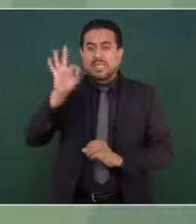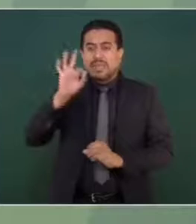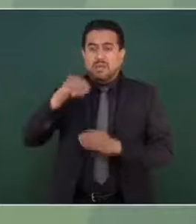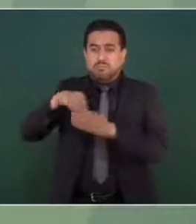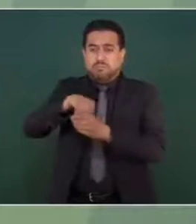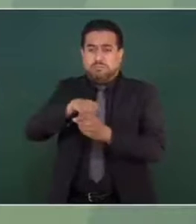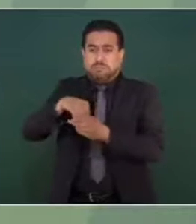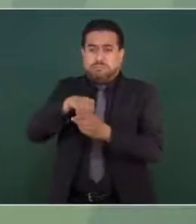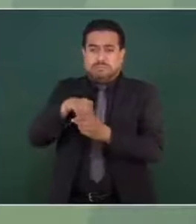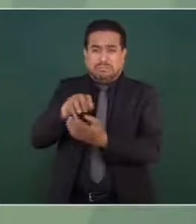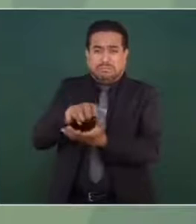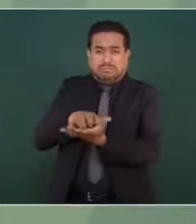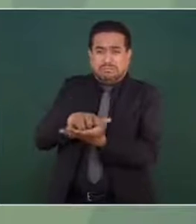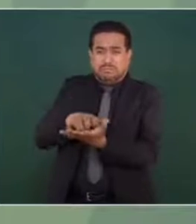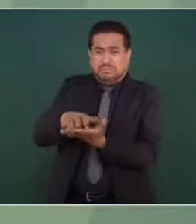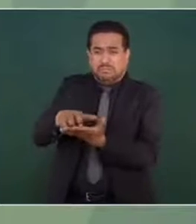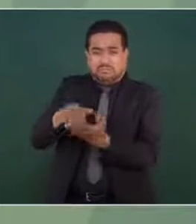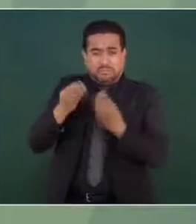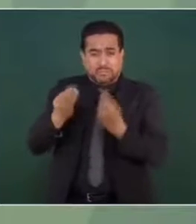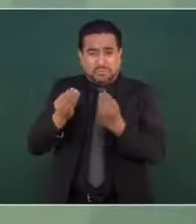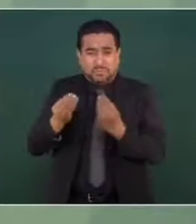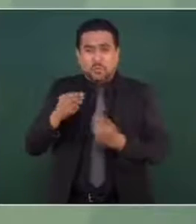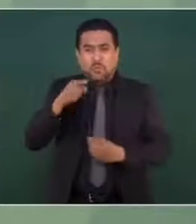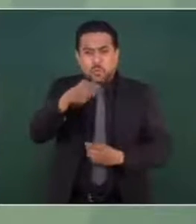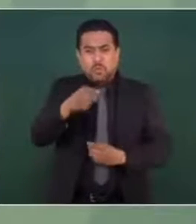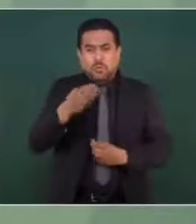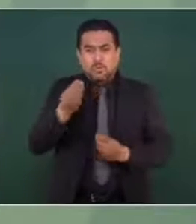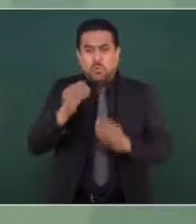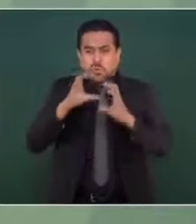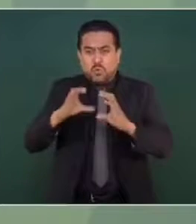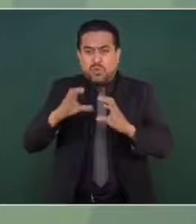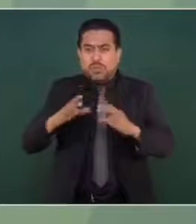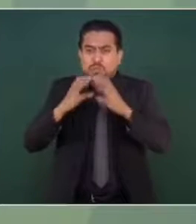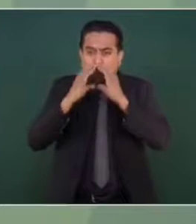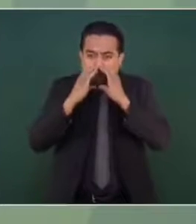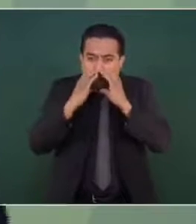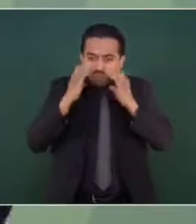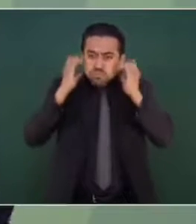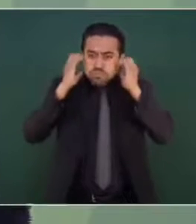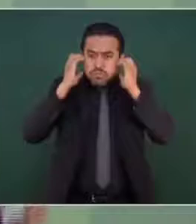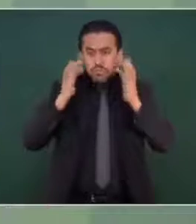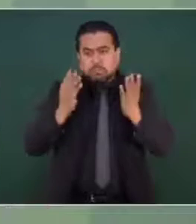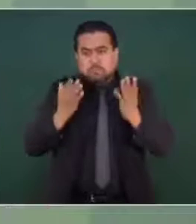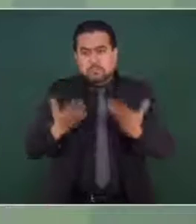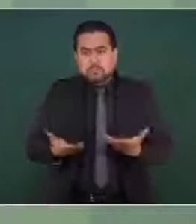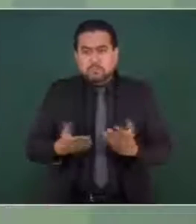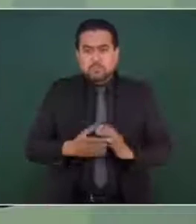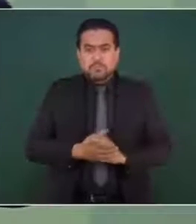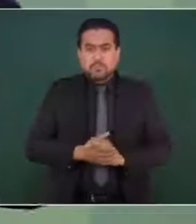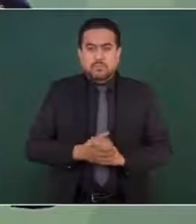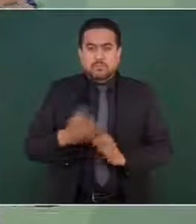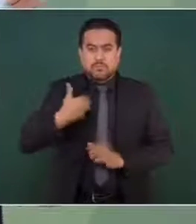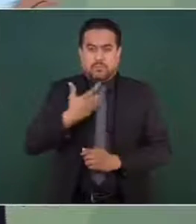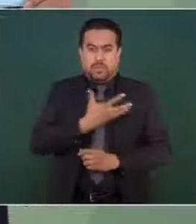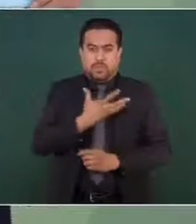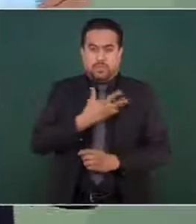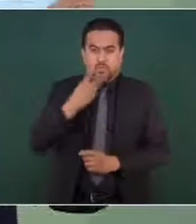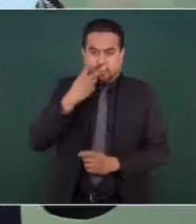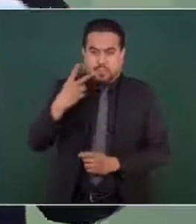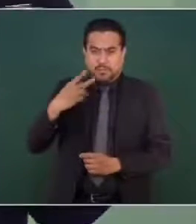cubrebocas, miren, aquí lo traigo,